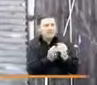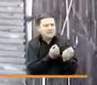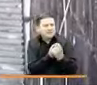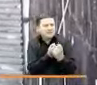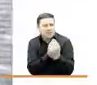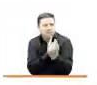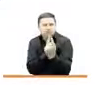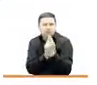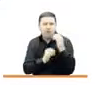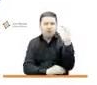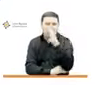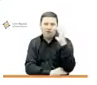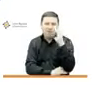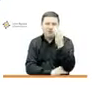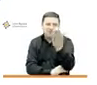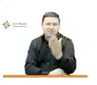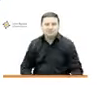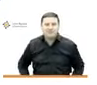colombianos.